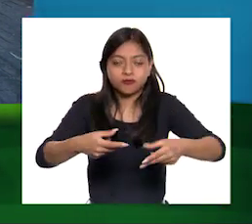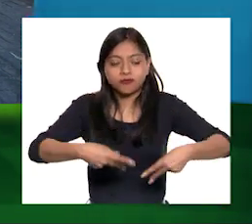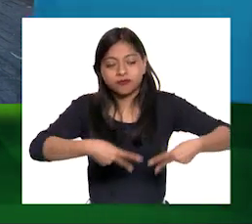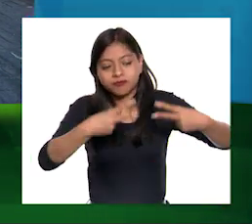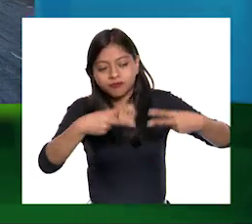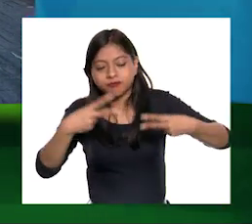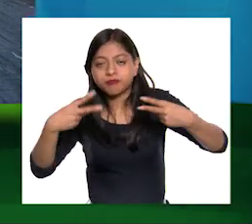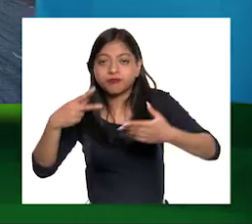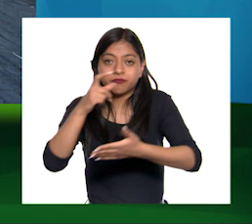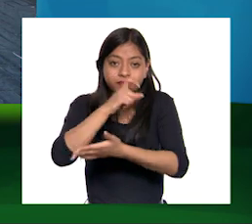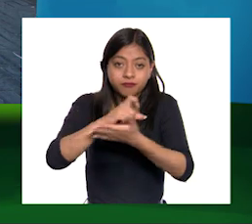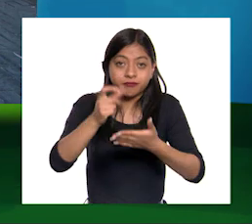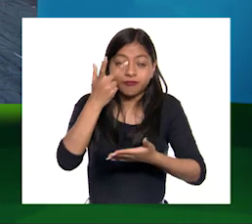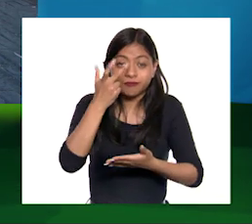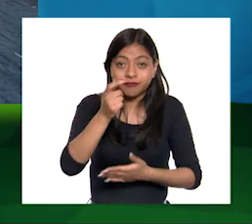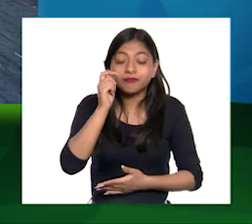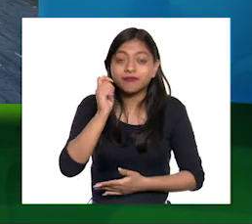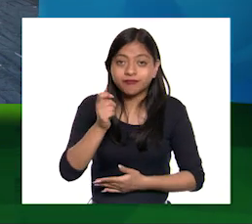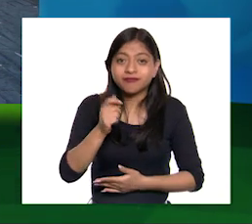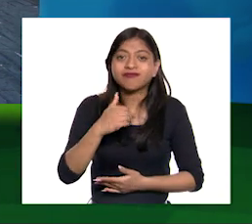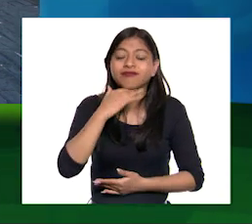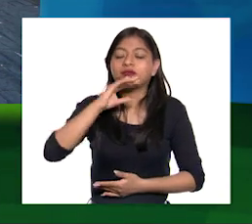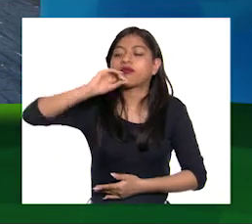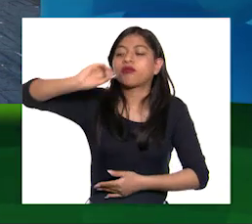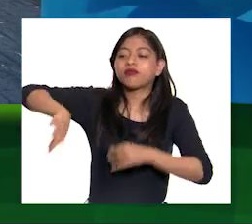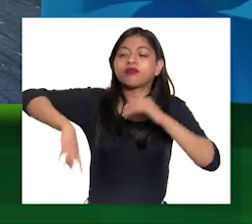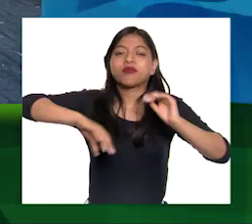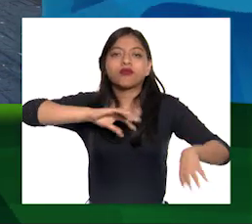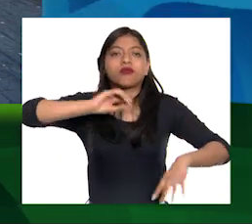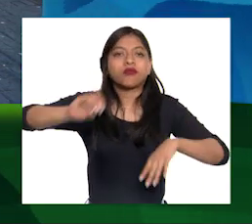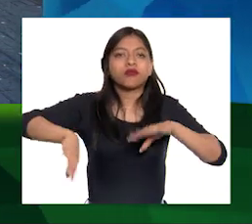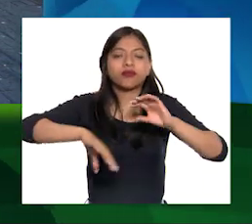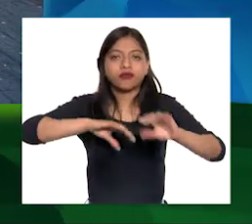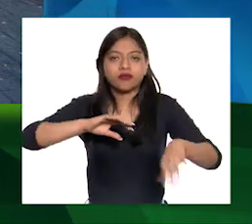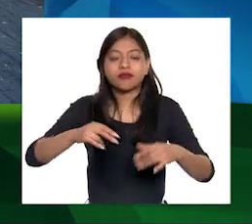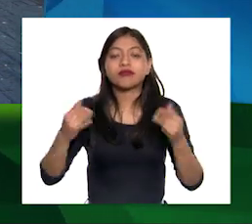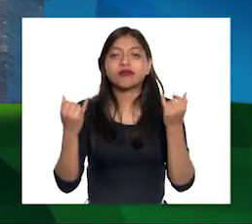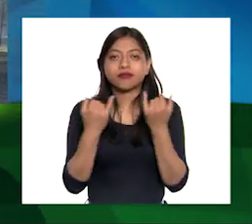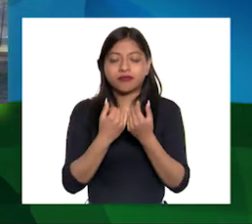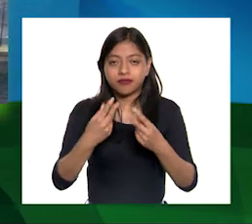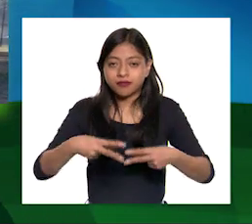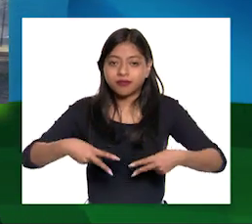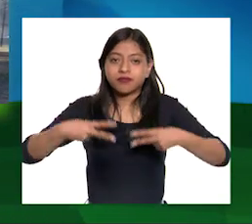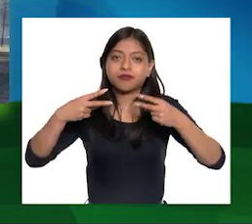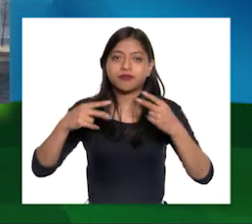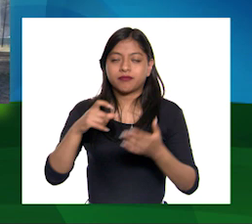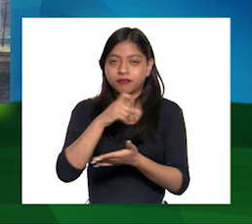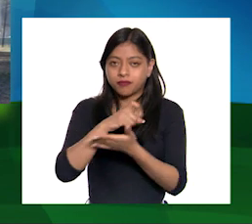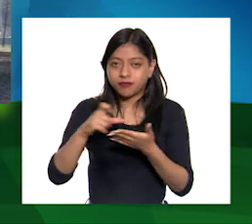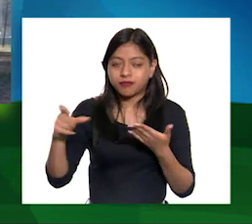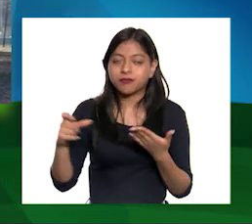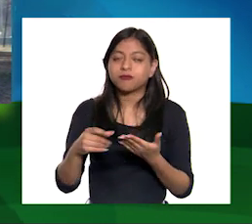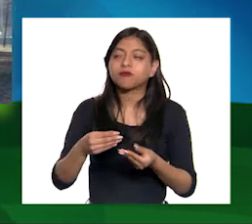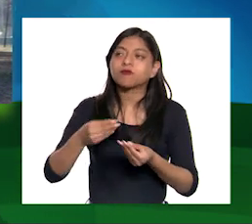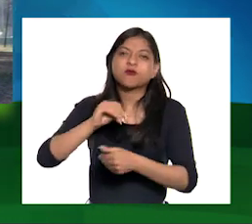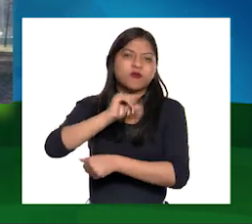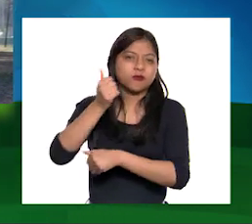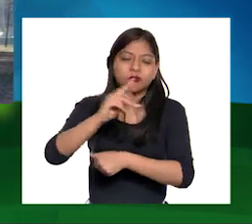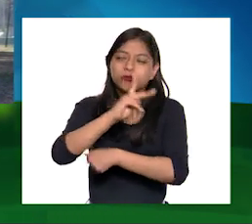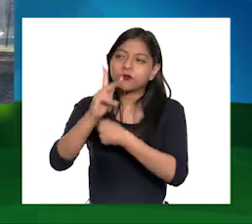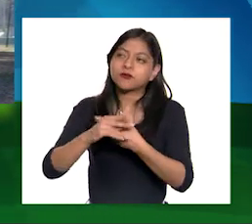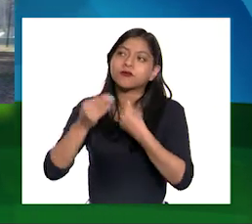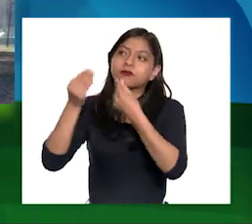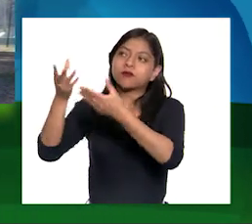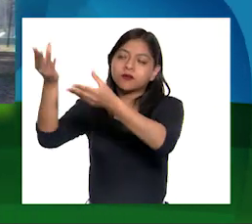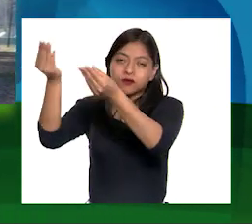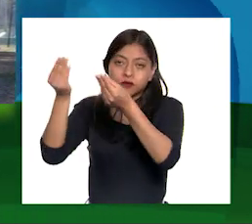calles no tiene un adecuado manejo de su basura En el caso del comercio a gran escala Lo que sucede es que